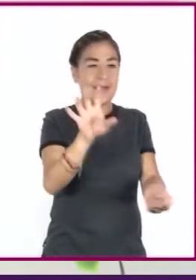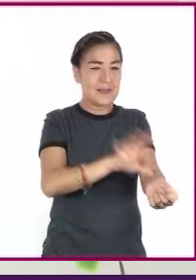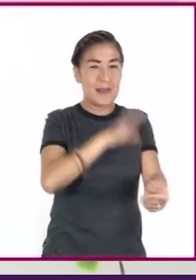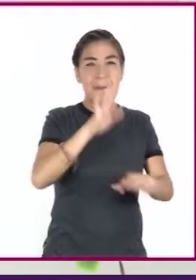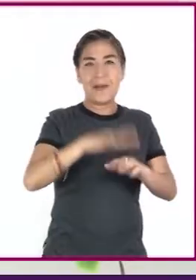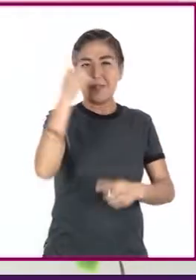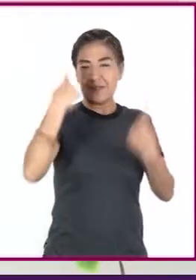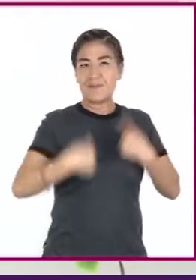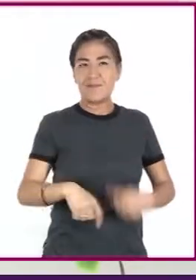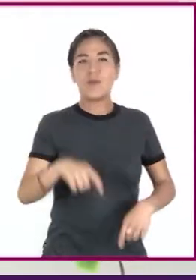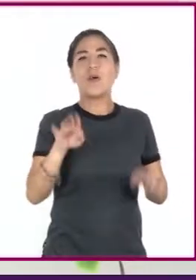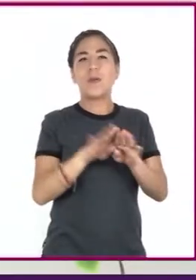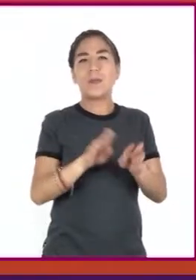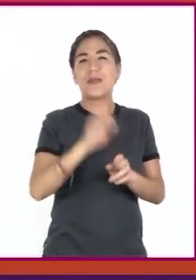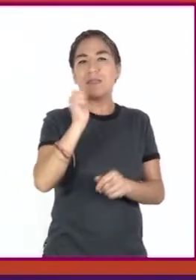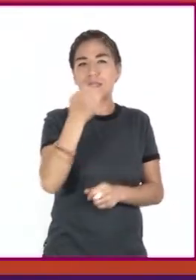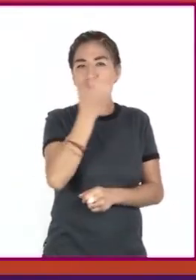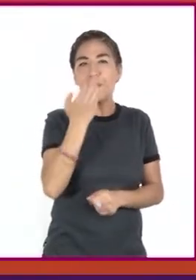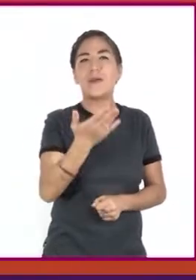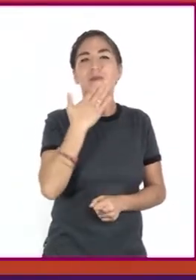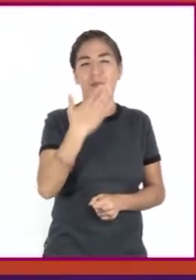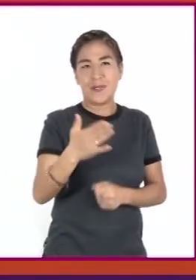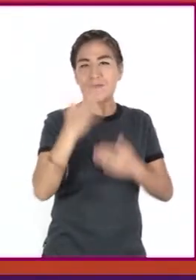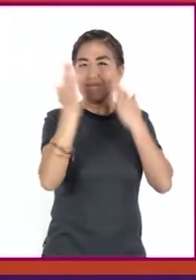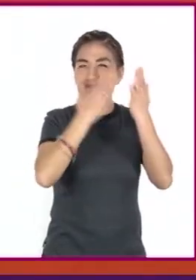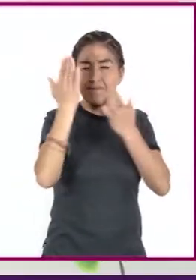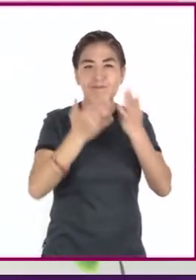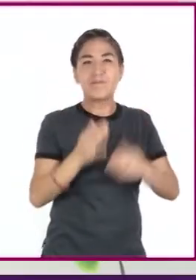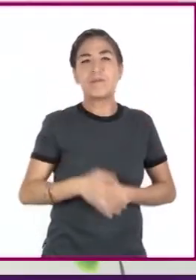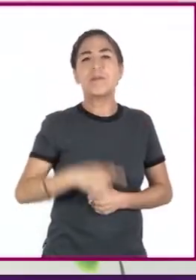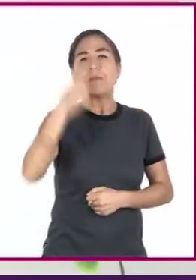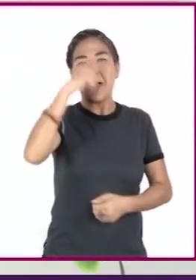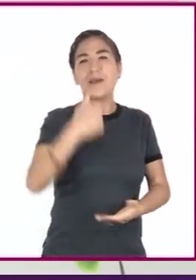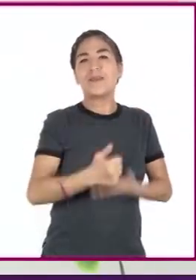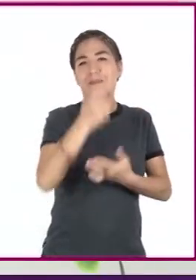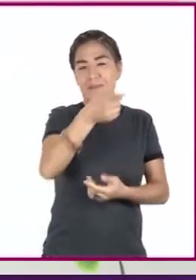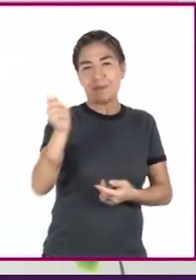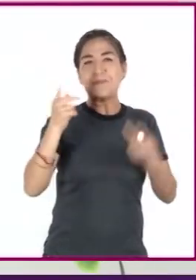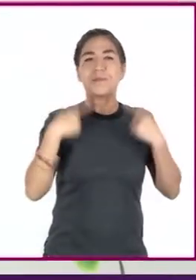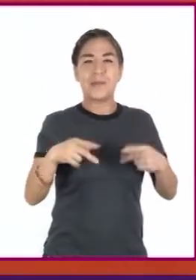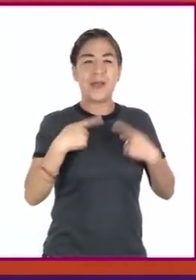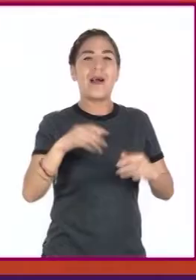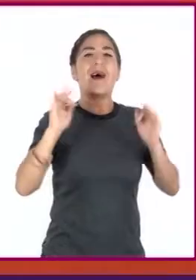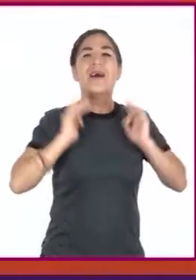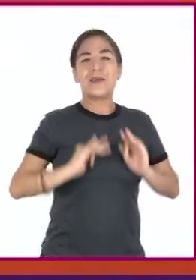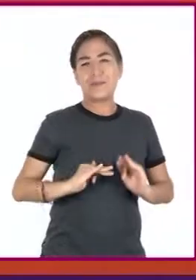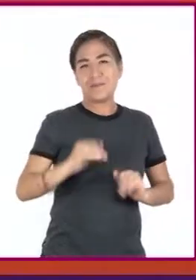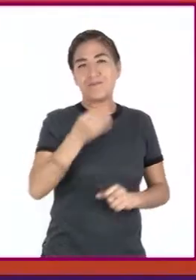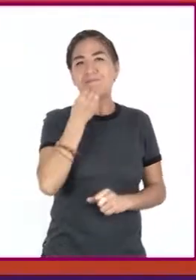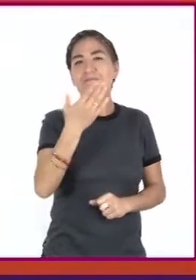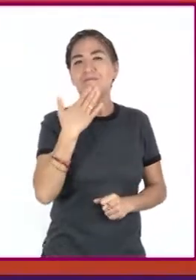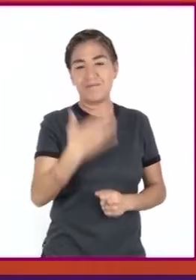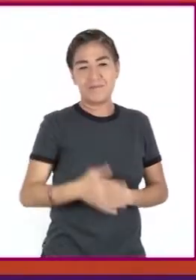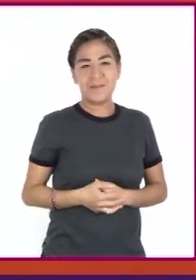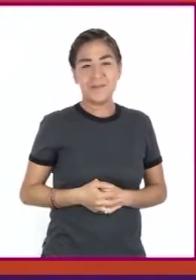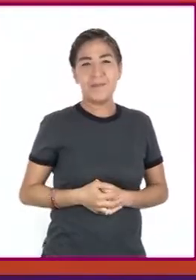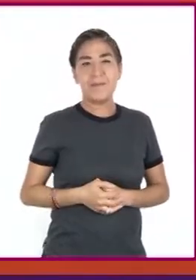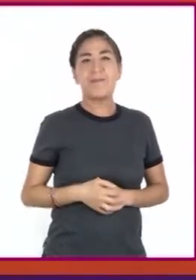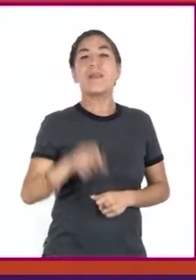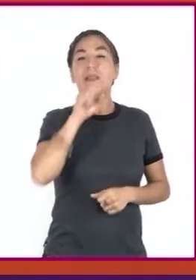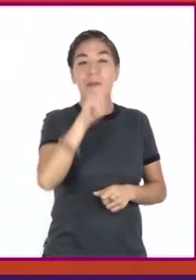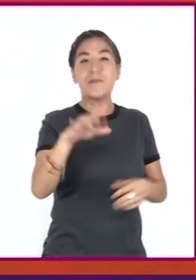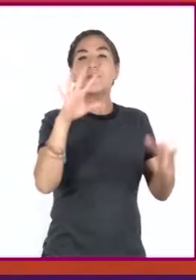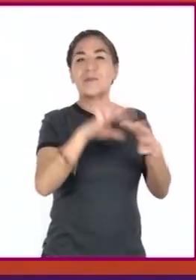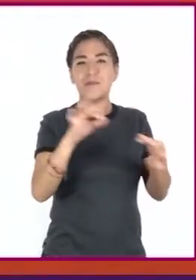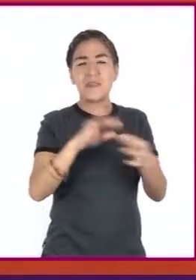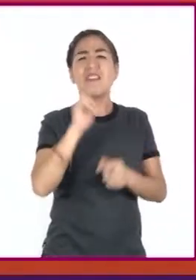un mejor rendimiento escolar y ayudar a que las personas se sientan satisfechas. También mencionamos que deben